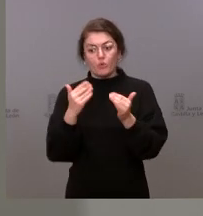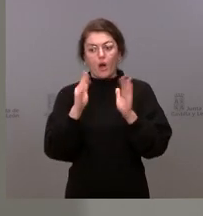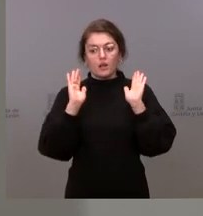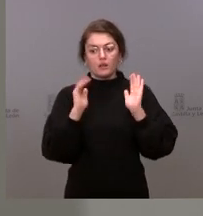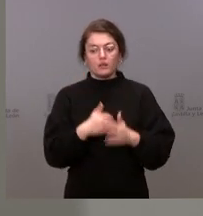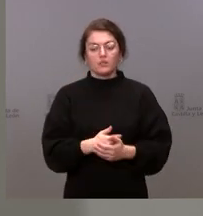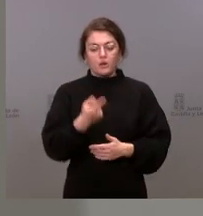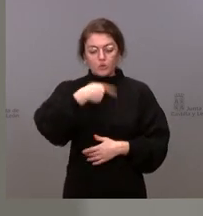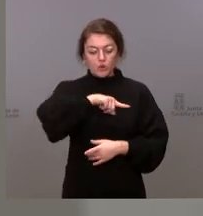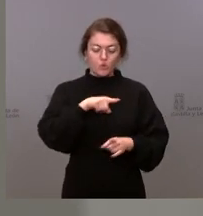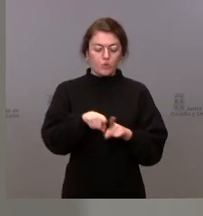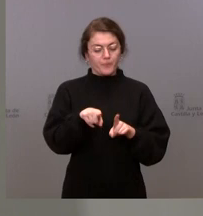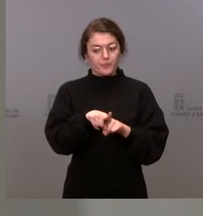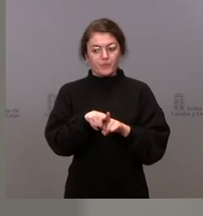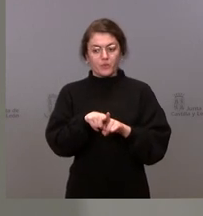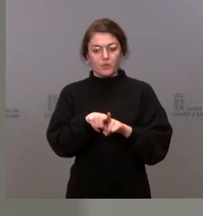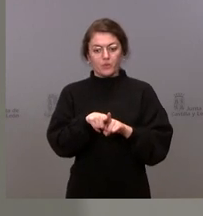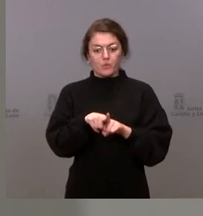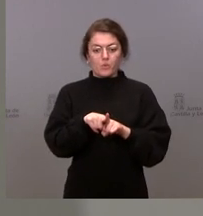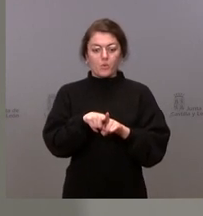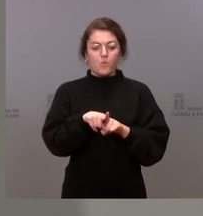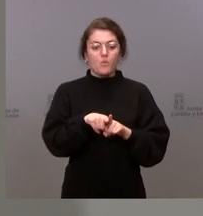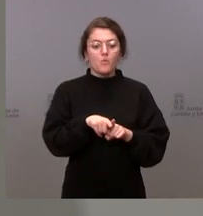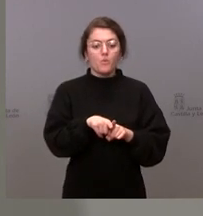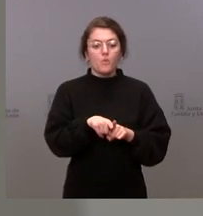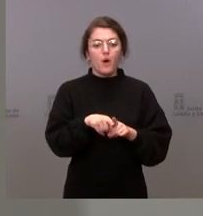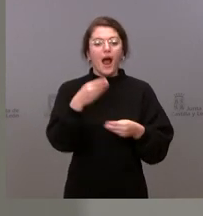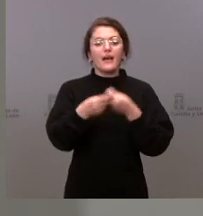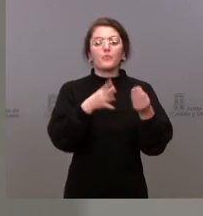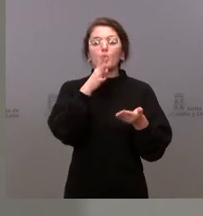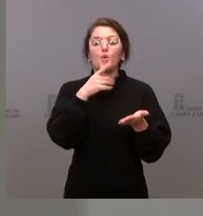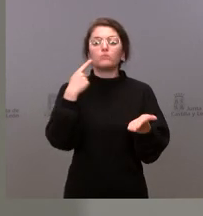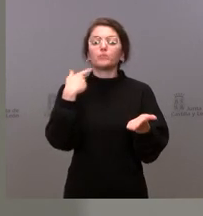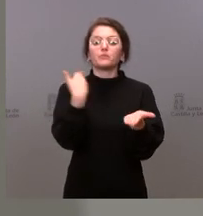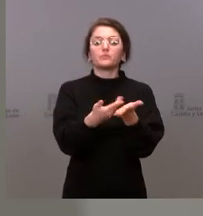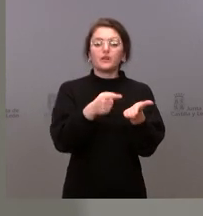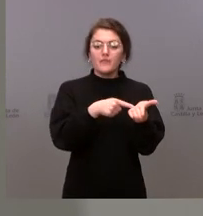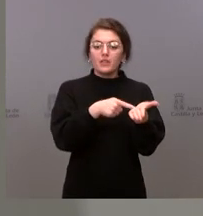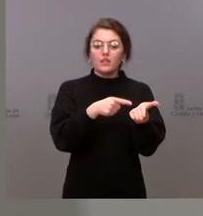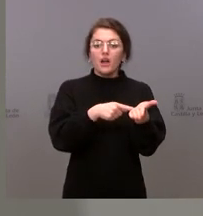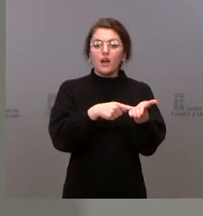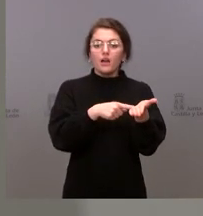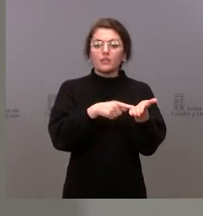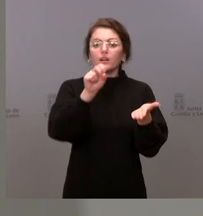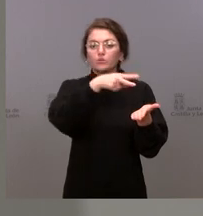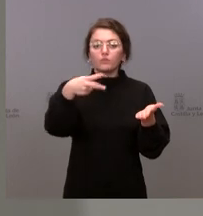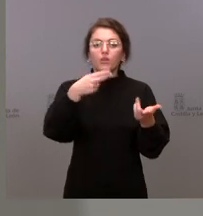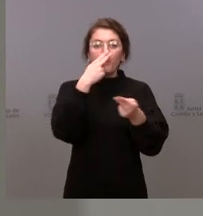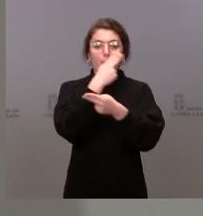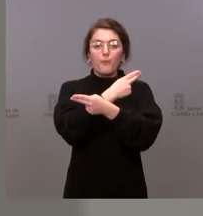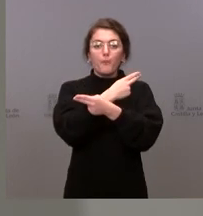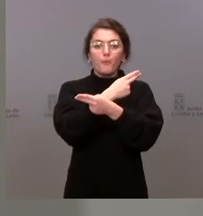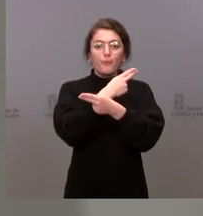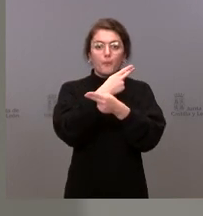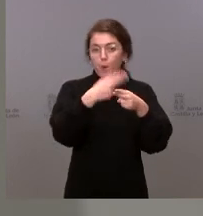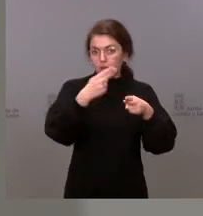nosotros nos sujetamos a la evidencia de los resultados de las políticas públicas. Cuando ocurre una cosa que es favorable